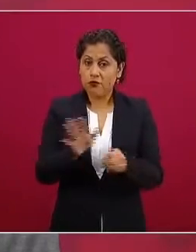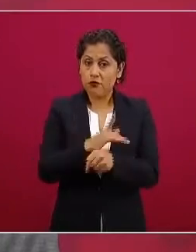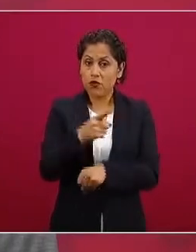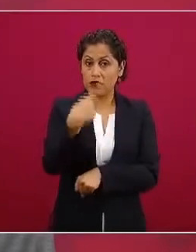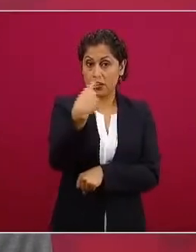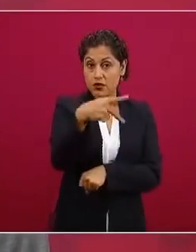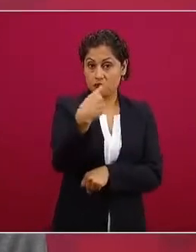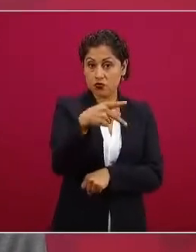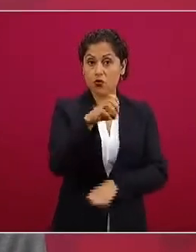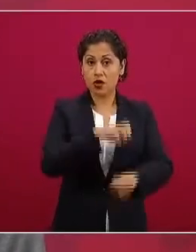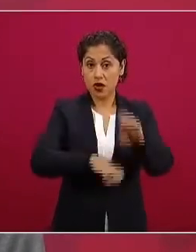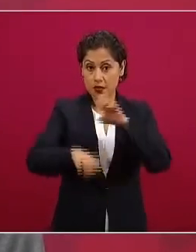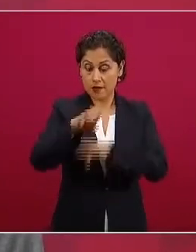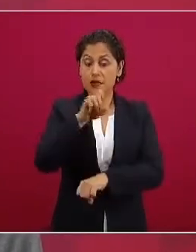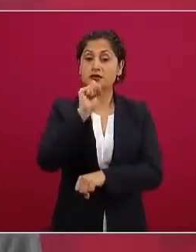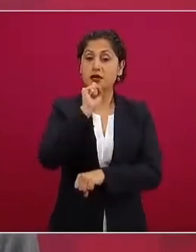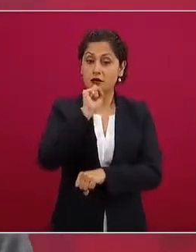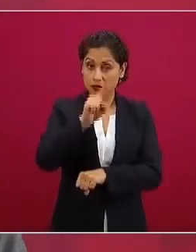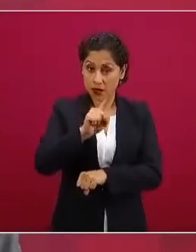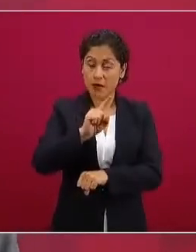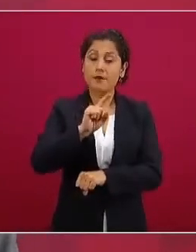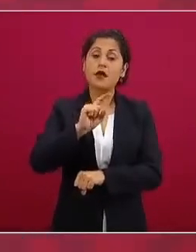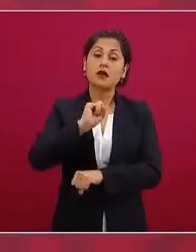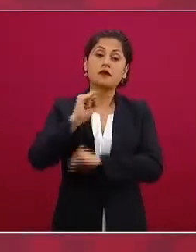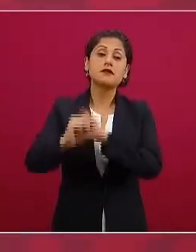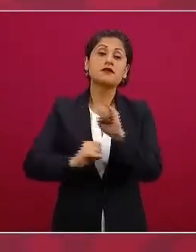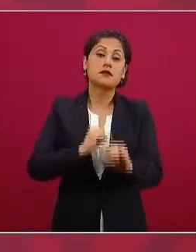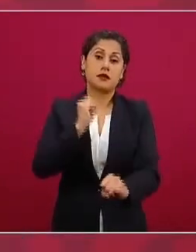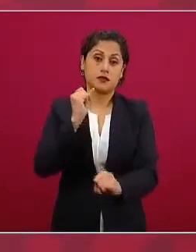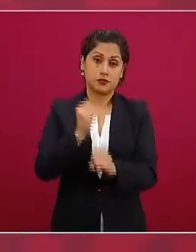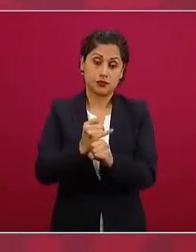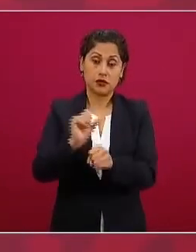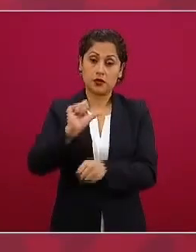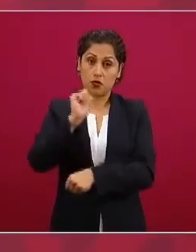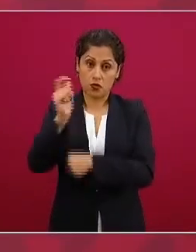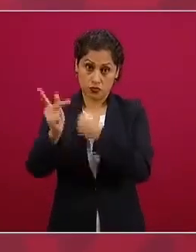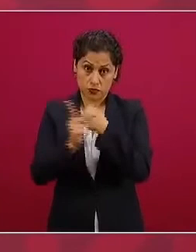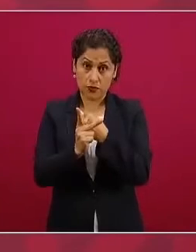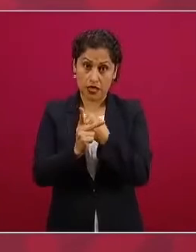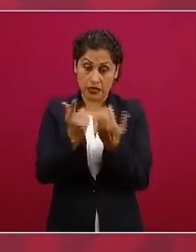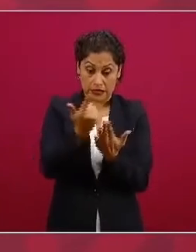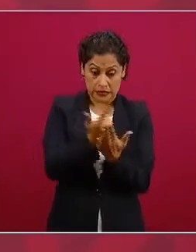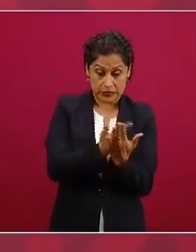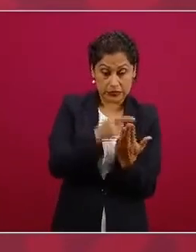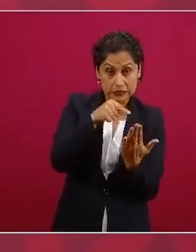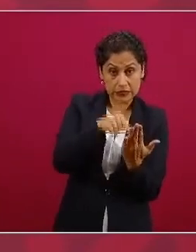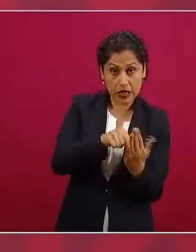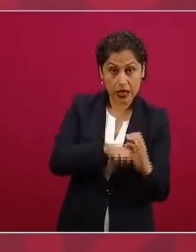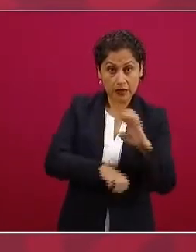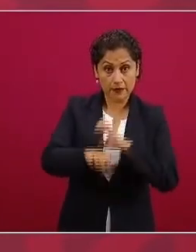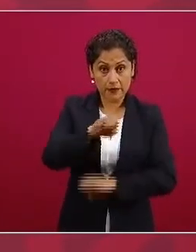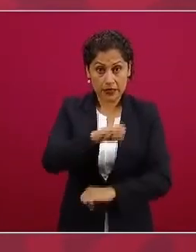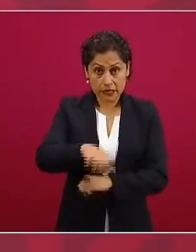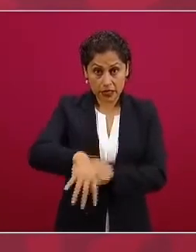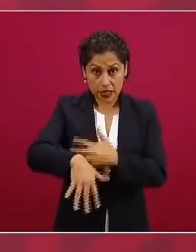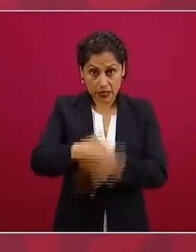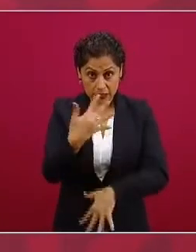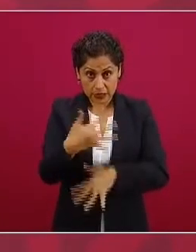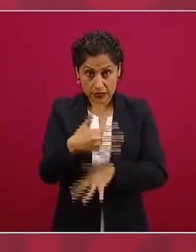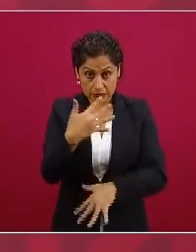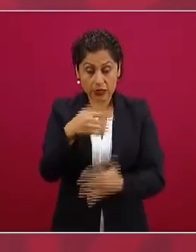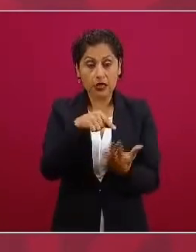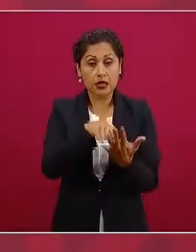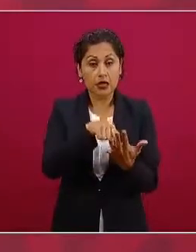extranjeras en estas 15 hay como